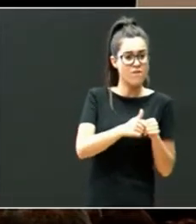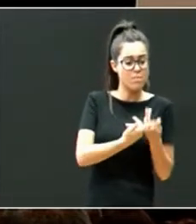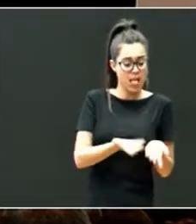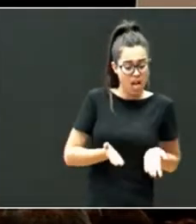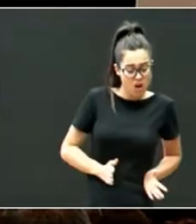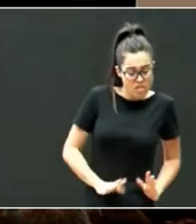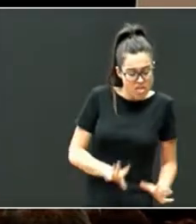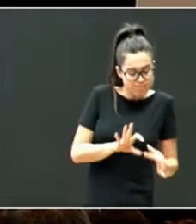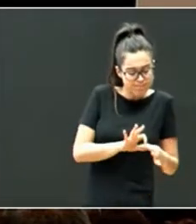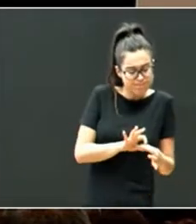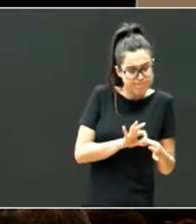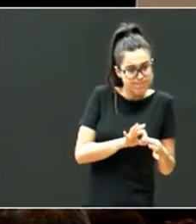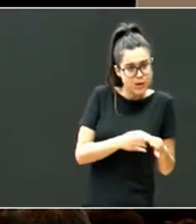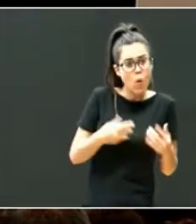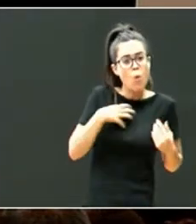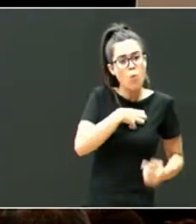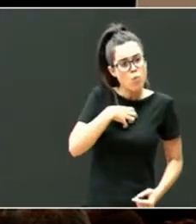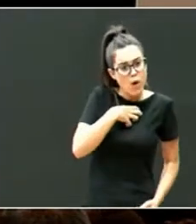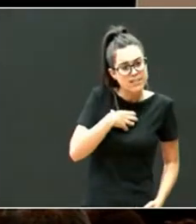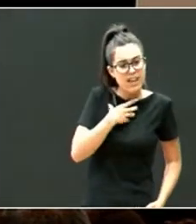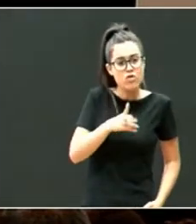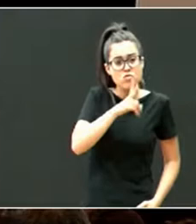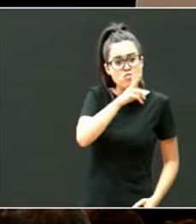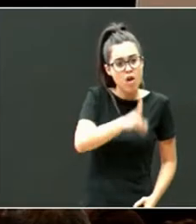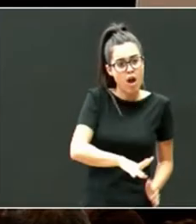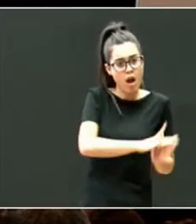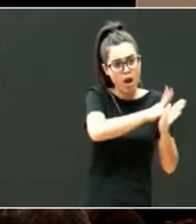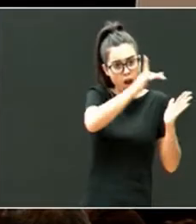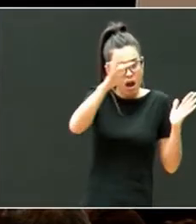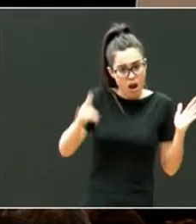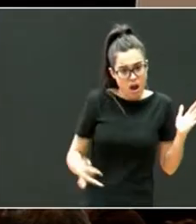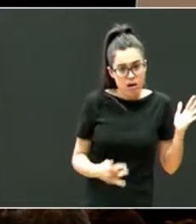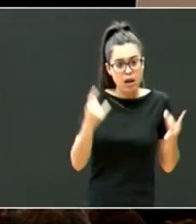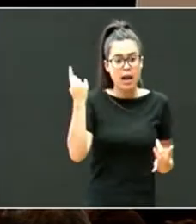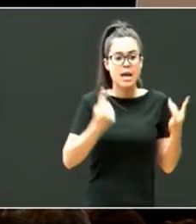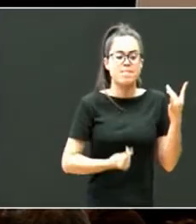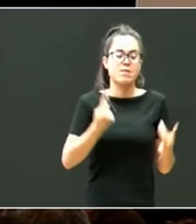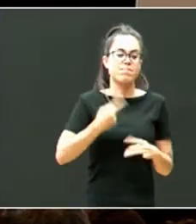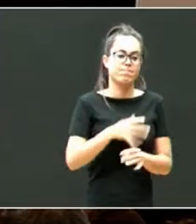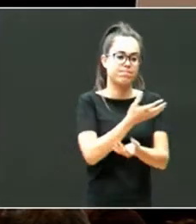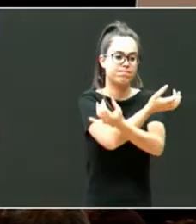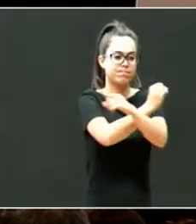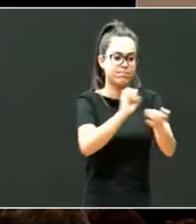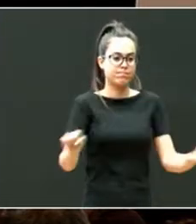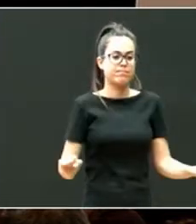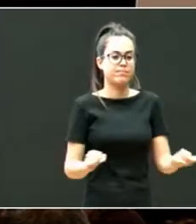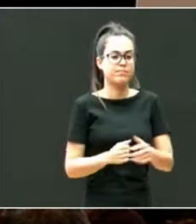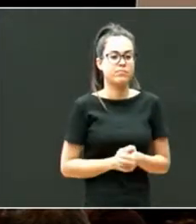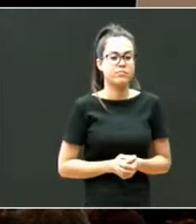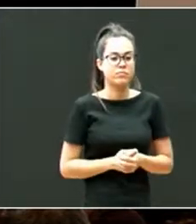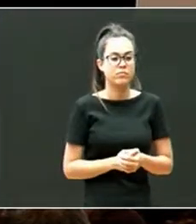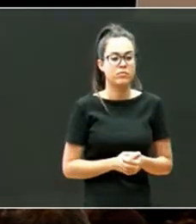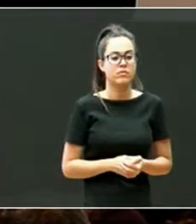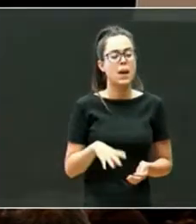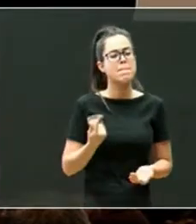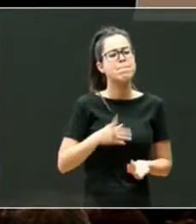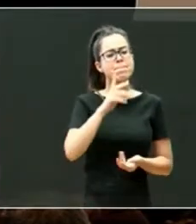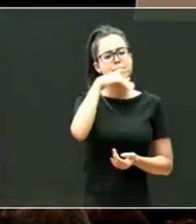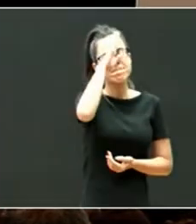durante el primer y segundo año de estancia en el hogar. Hay algunos casos que resulta imposible, por moi competentes que podan ser los padres.